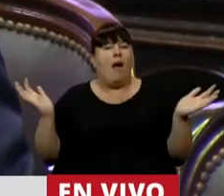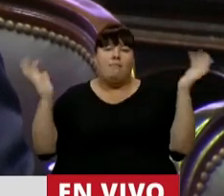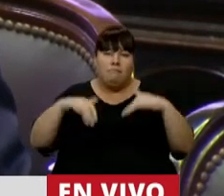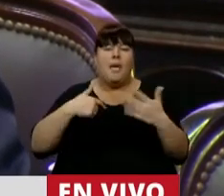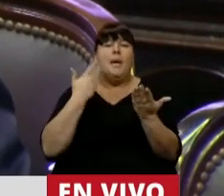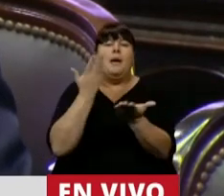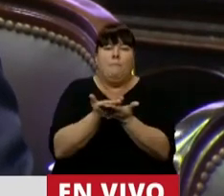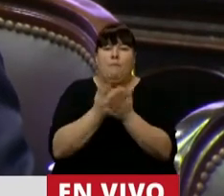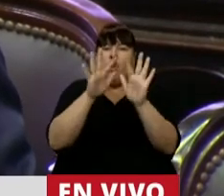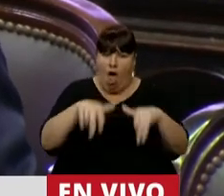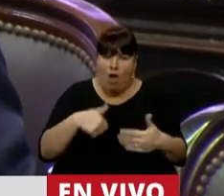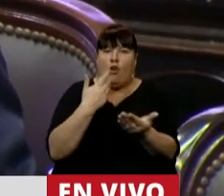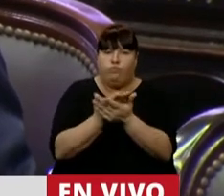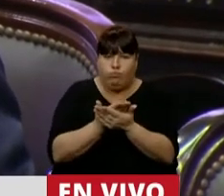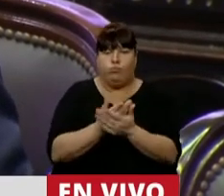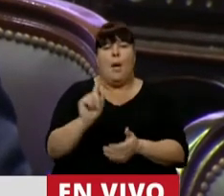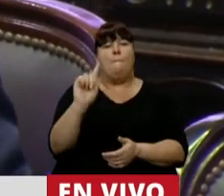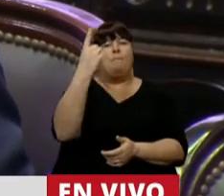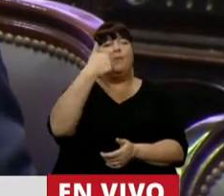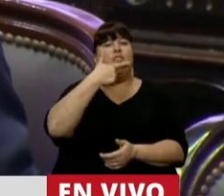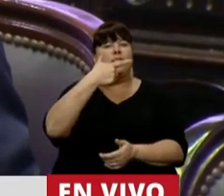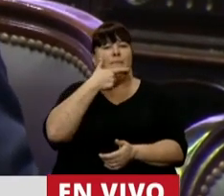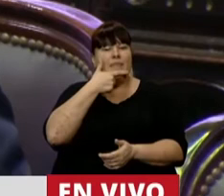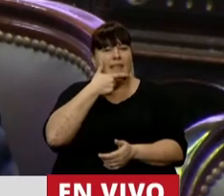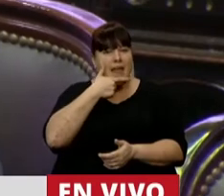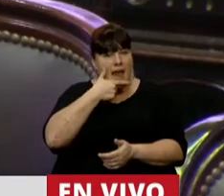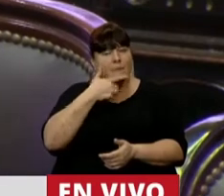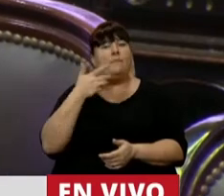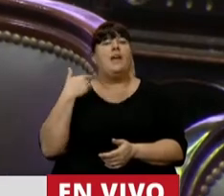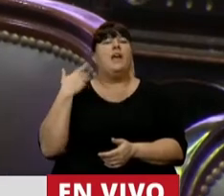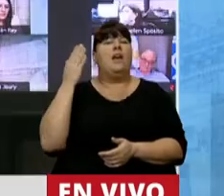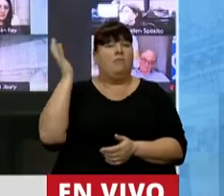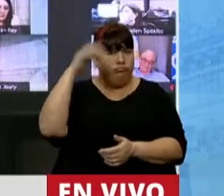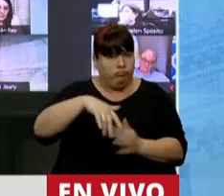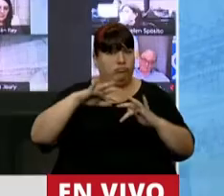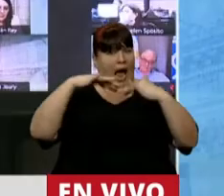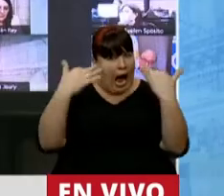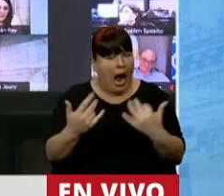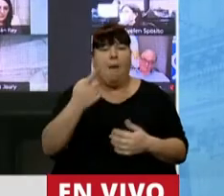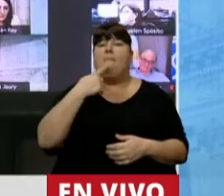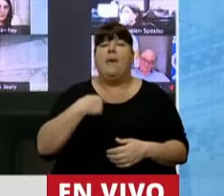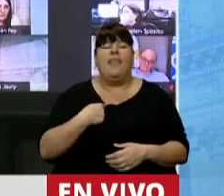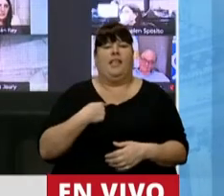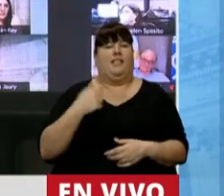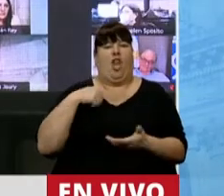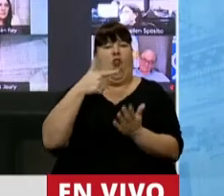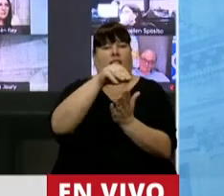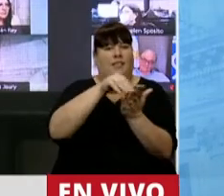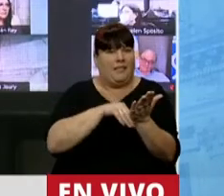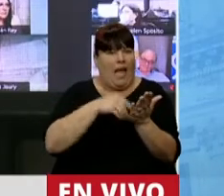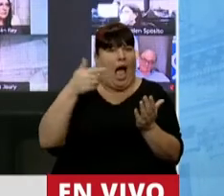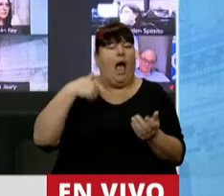Presentamos notas. El 1 de septiembre asistimos a la Cámara, nos dijeron que no estábamos.